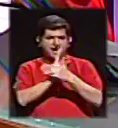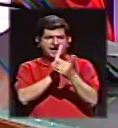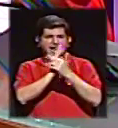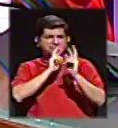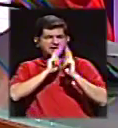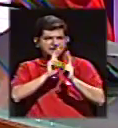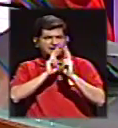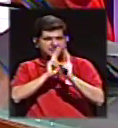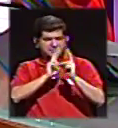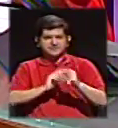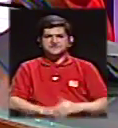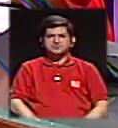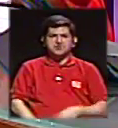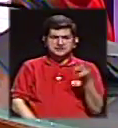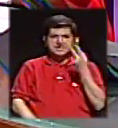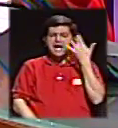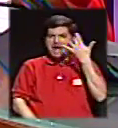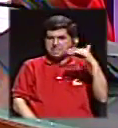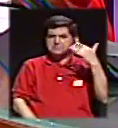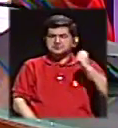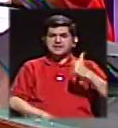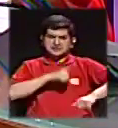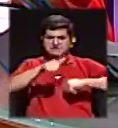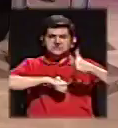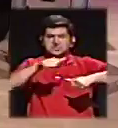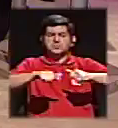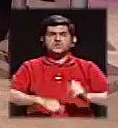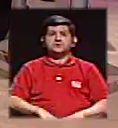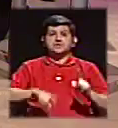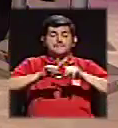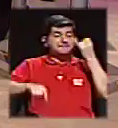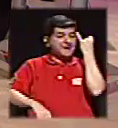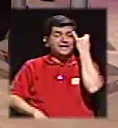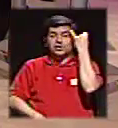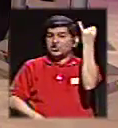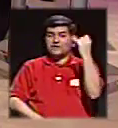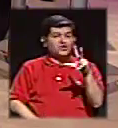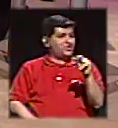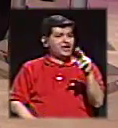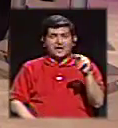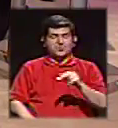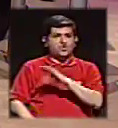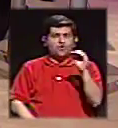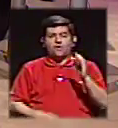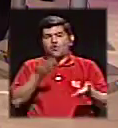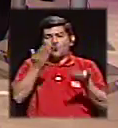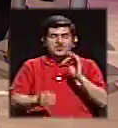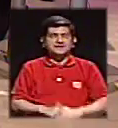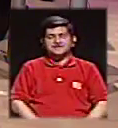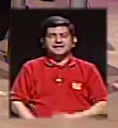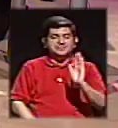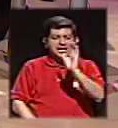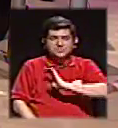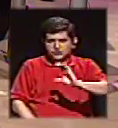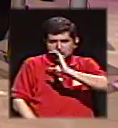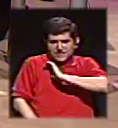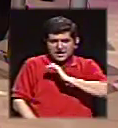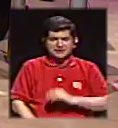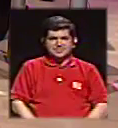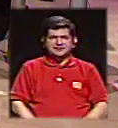contestataria, los dos son muy parecidos, aunque ideológicamente no, o pragmáticamente no. Es